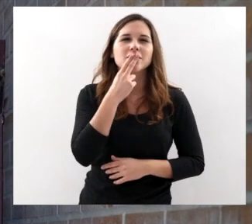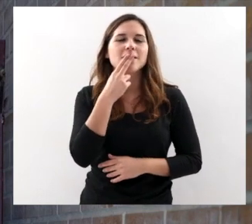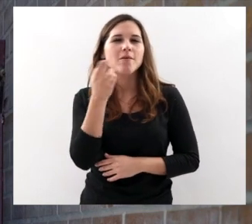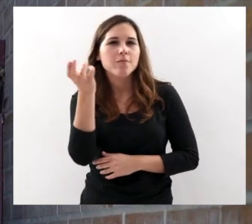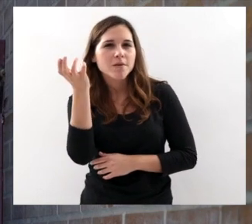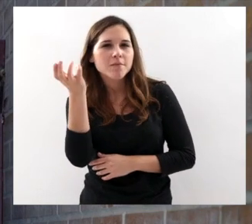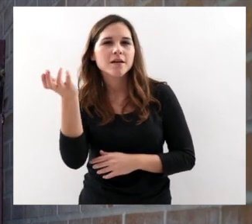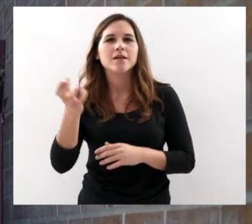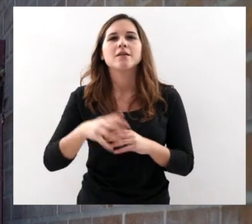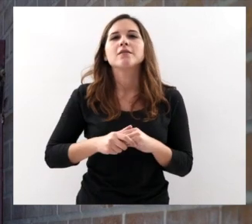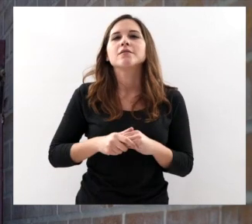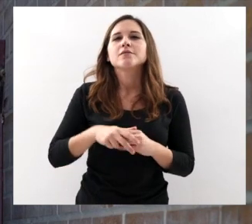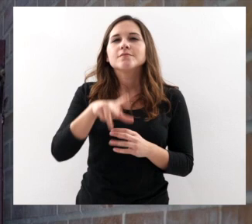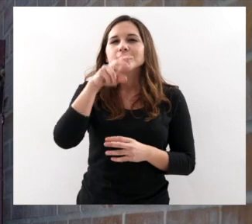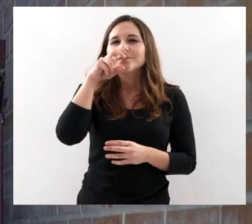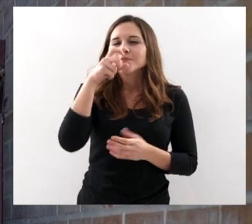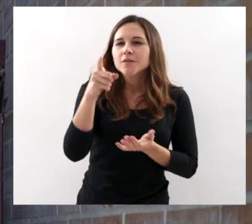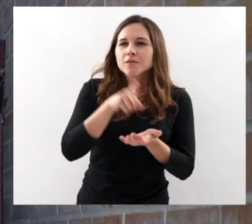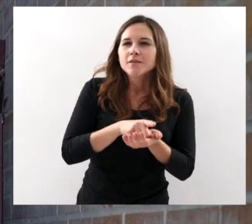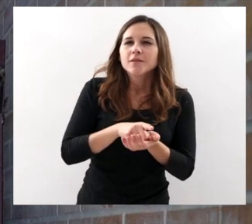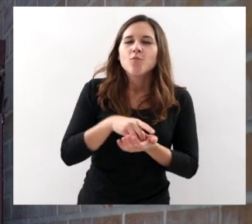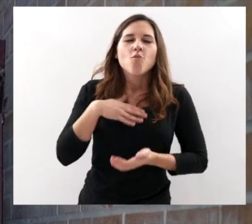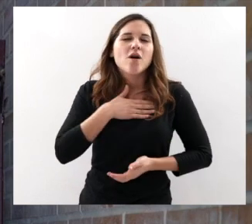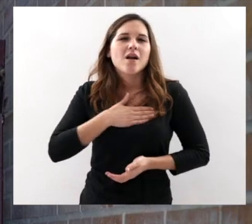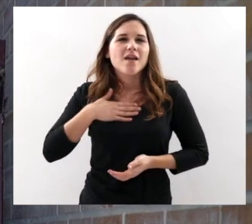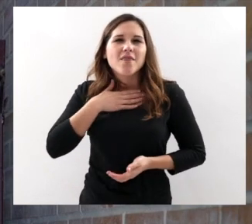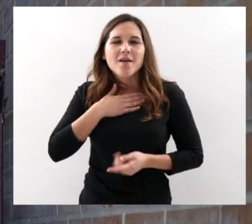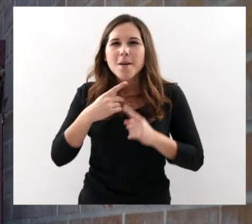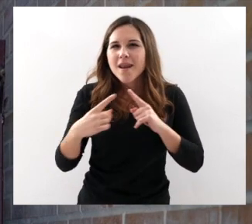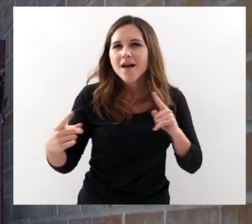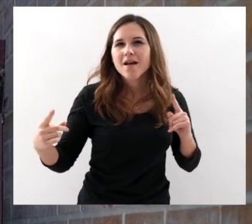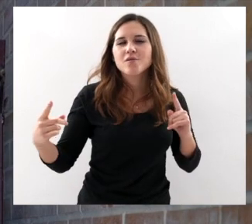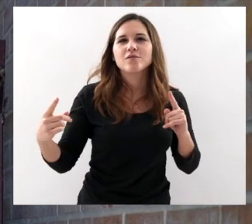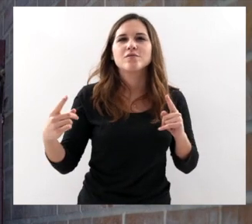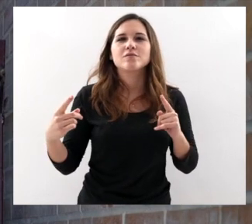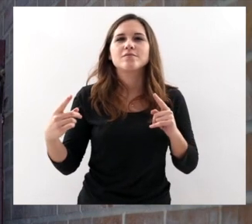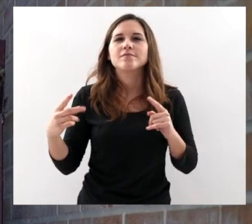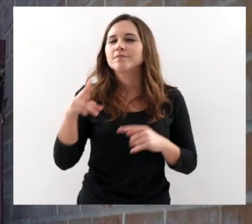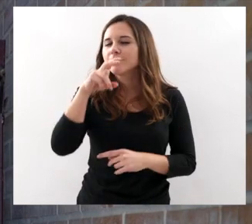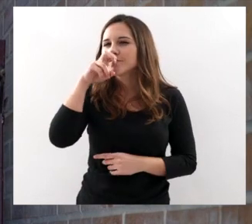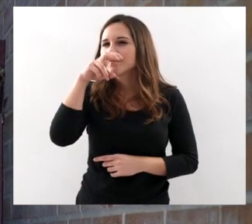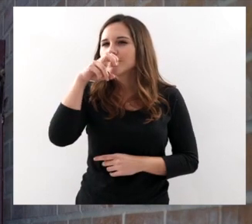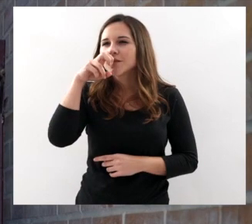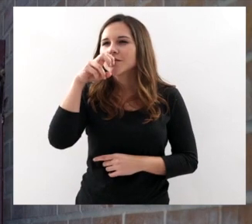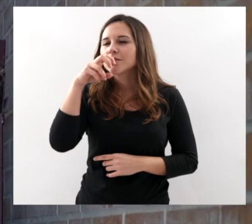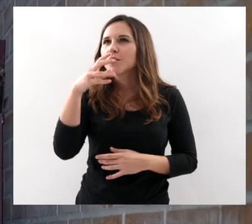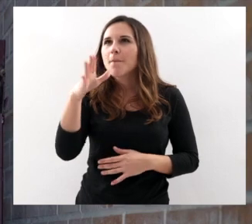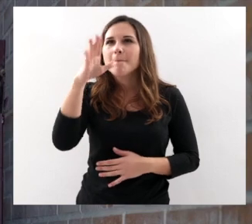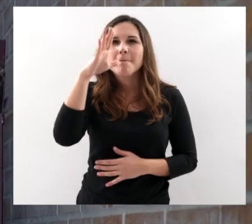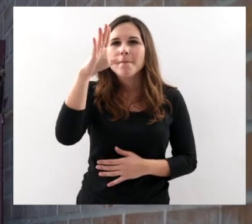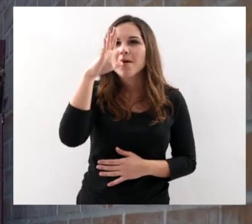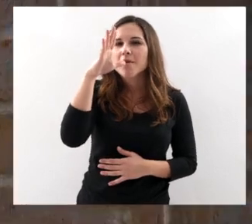Con un retrogusto Muy agradable Muy persistente Que hace sobre todo Que pueda ser disfrutado